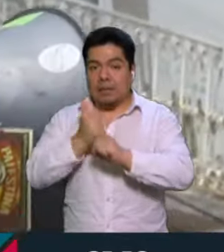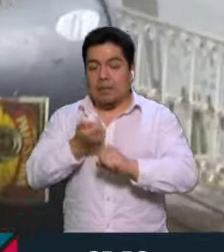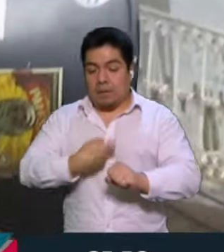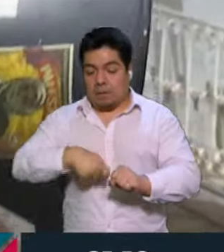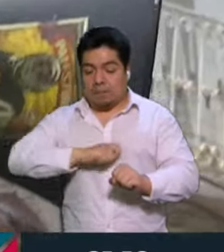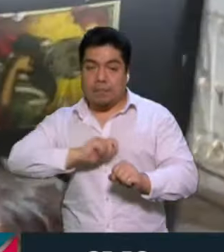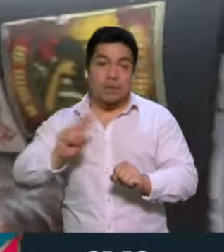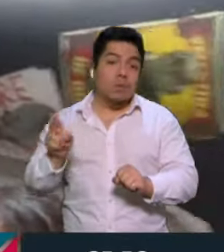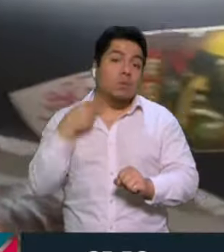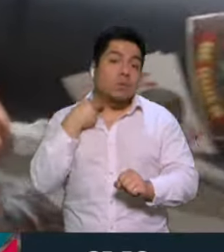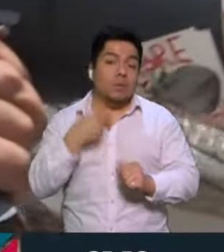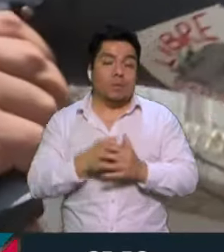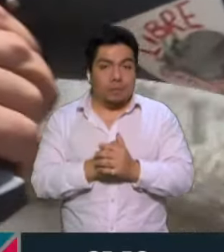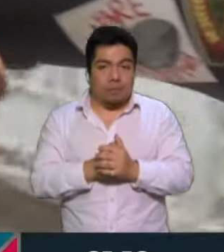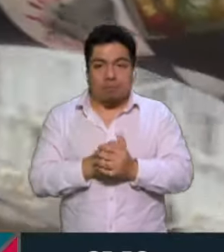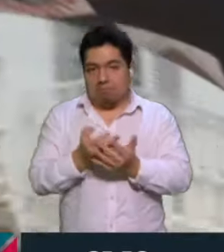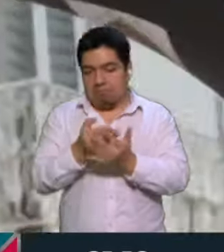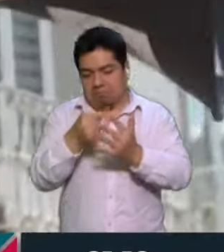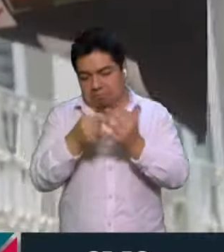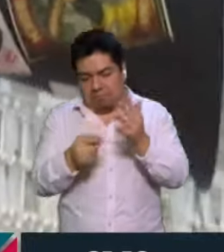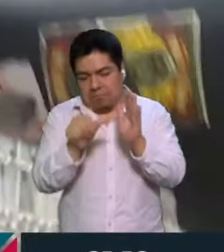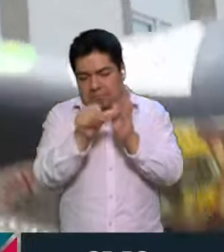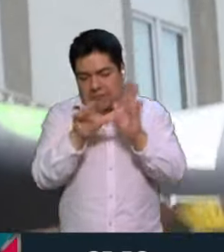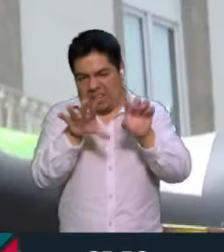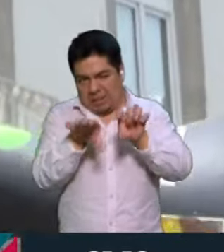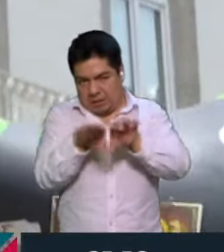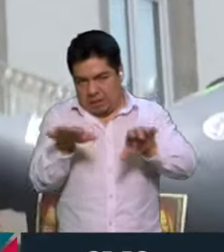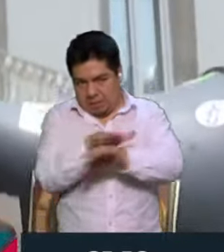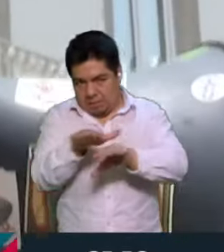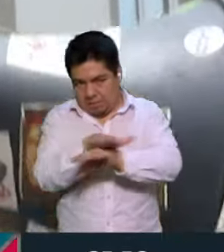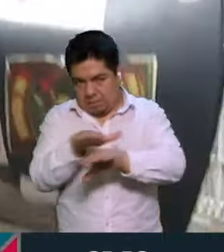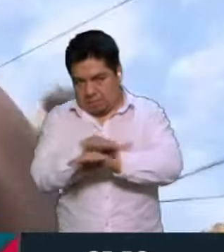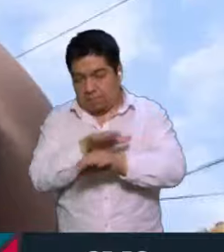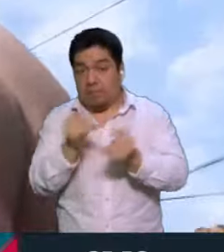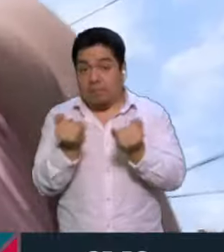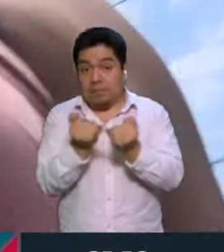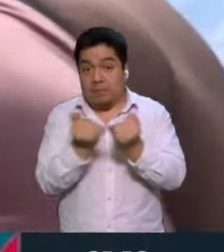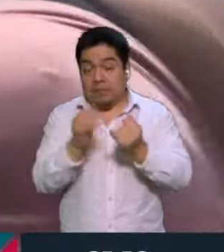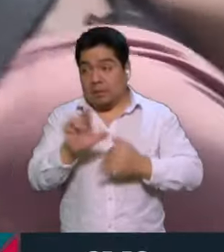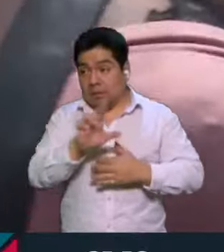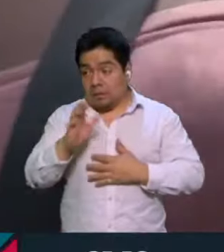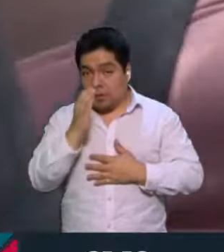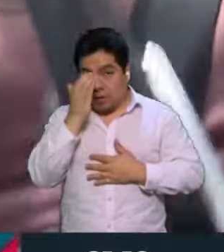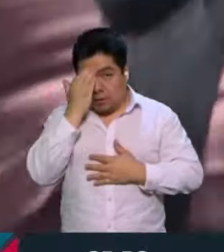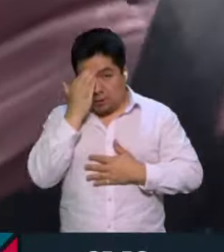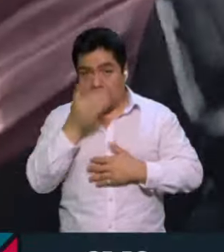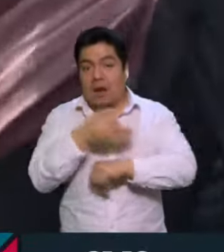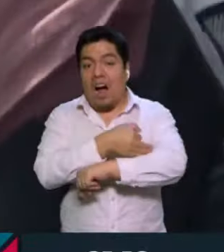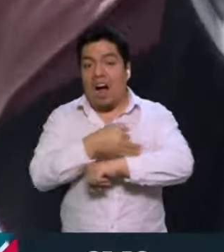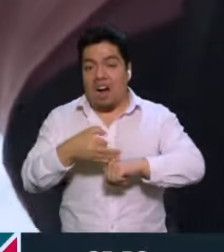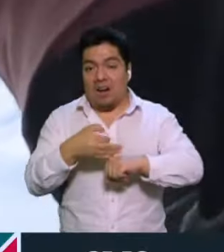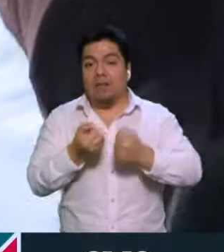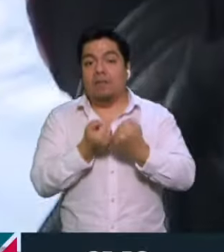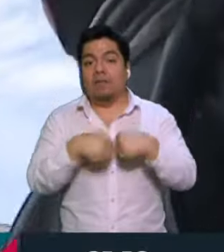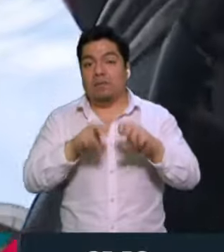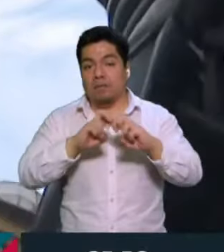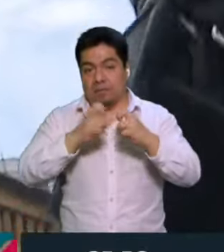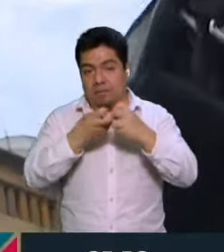transfeminicidio. Con estas modificaciones también se incluye el reconocimiento de la familia social. La